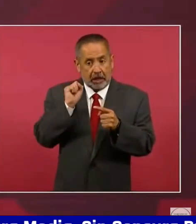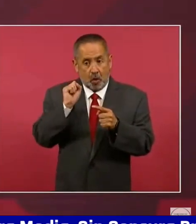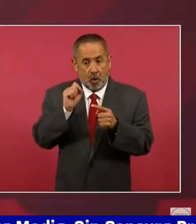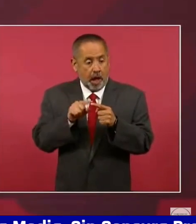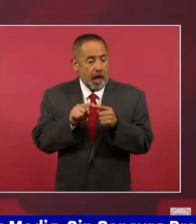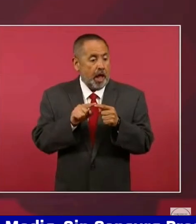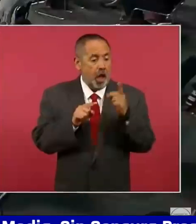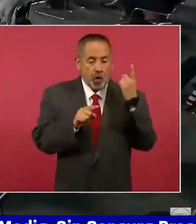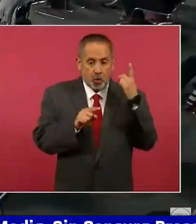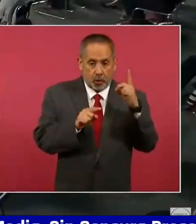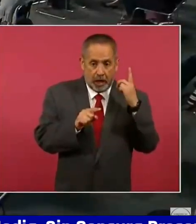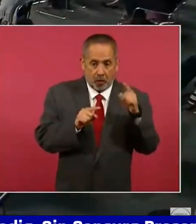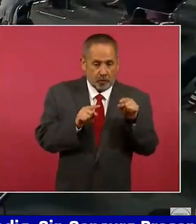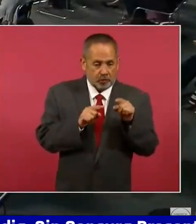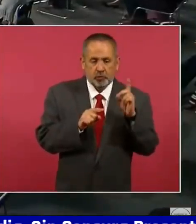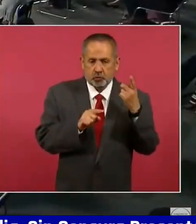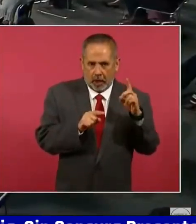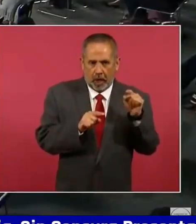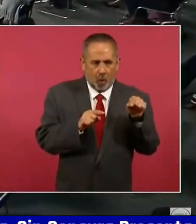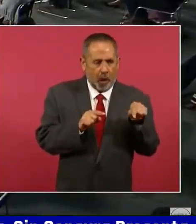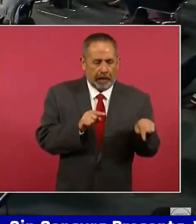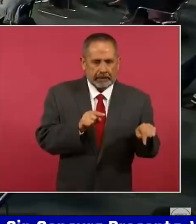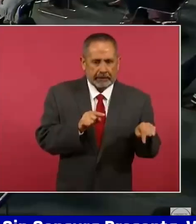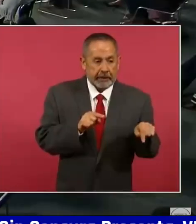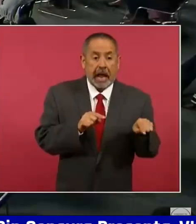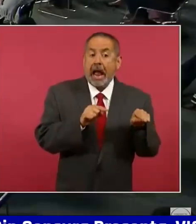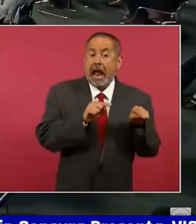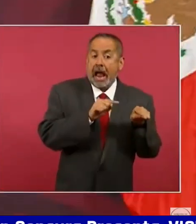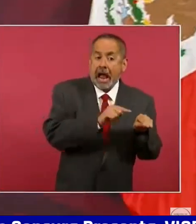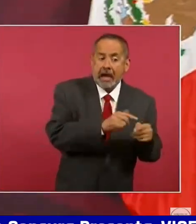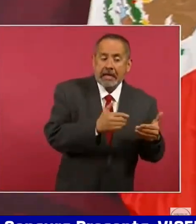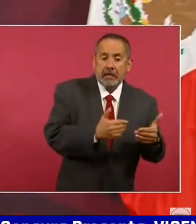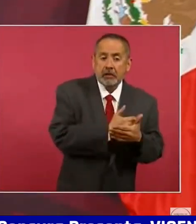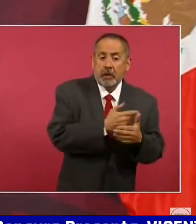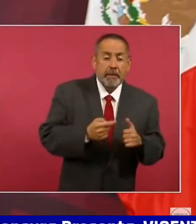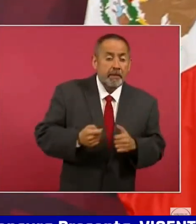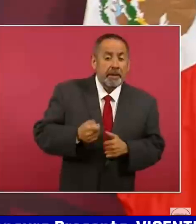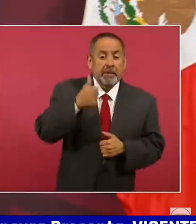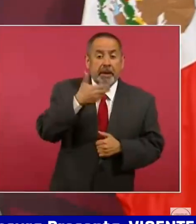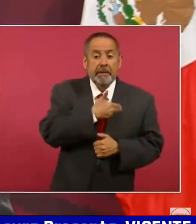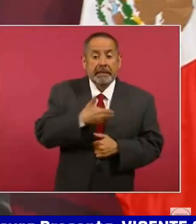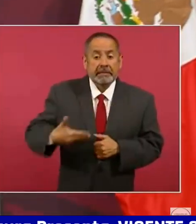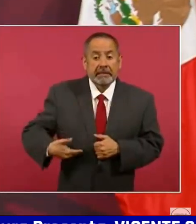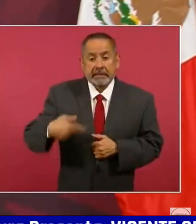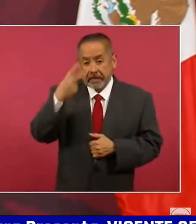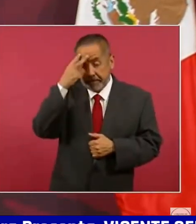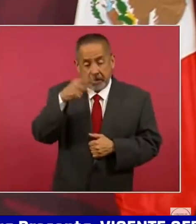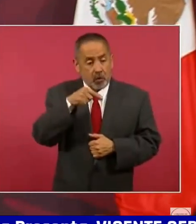Tamazula es Durango. Ahí nació el primer presidente de México,